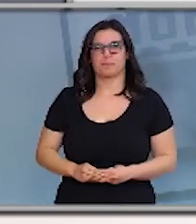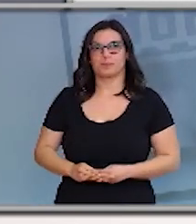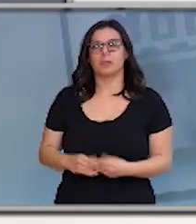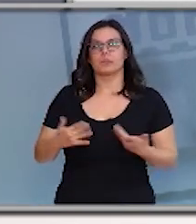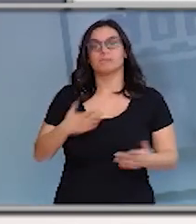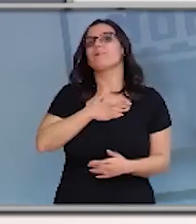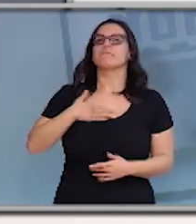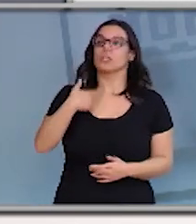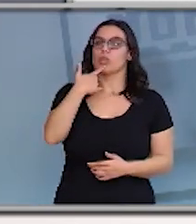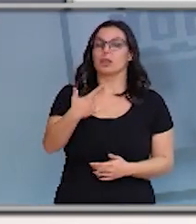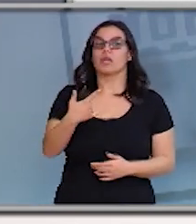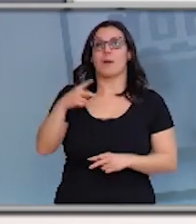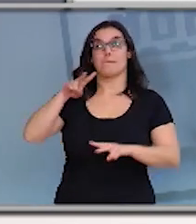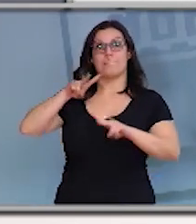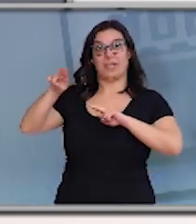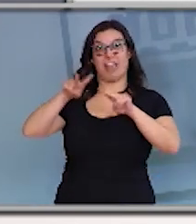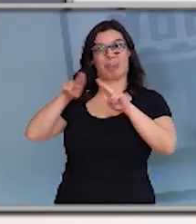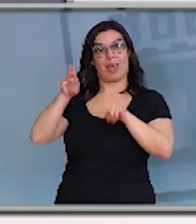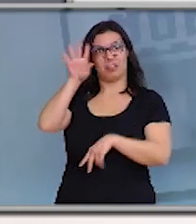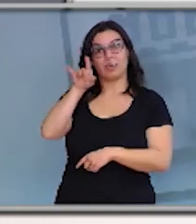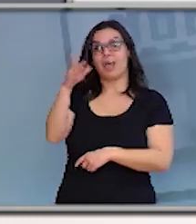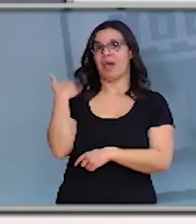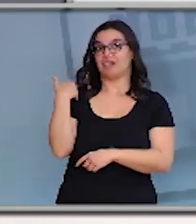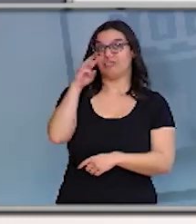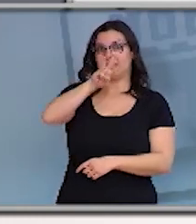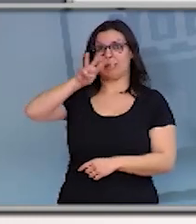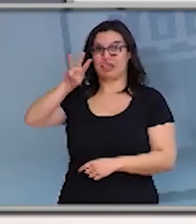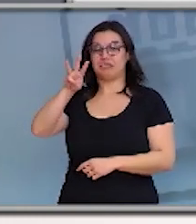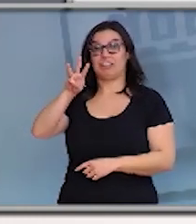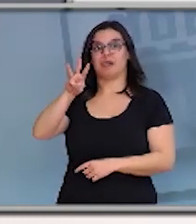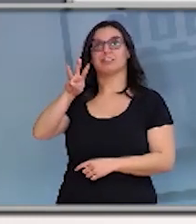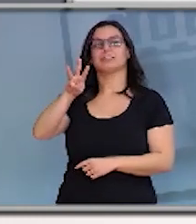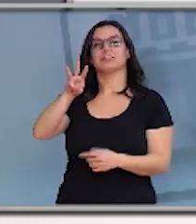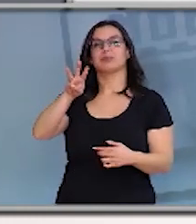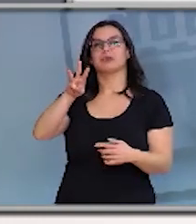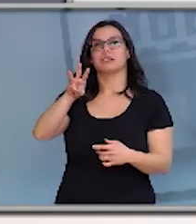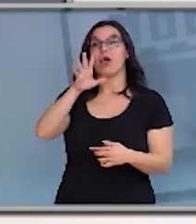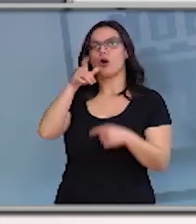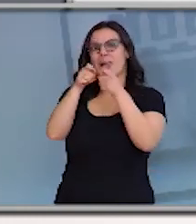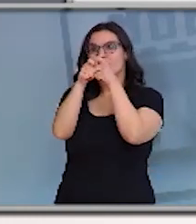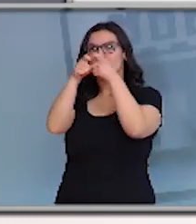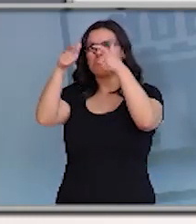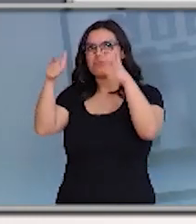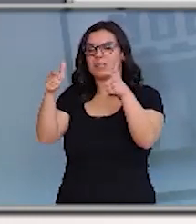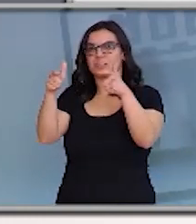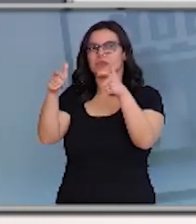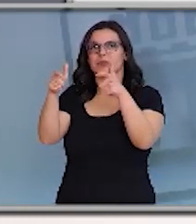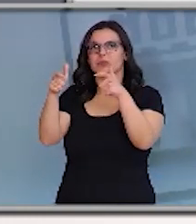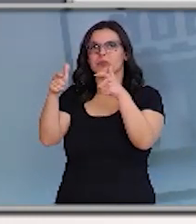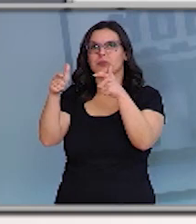ao hilo disto, quero dizer que, en Miranda, que tenía 33 casos en un inicio, ha aumentado solamente